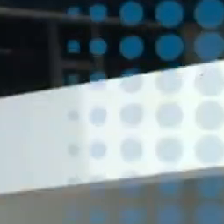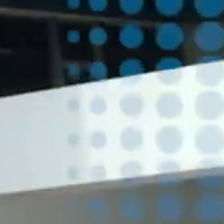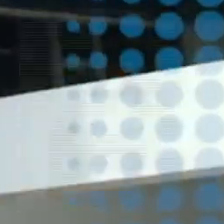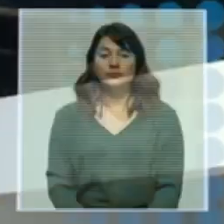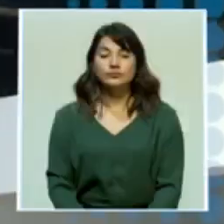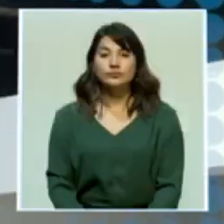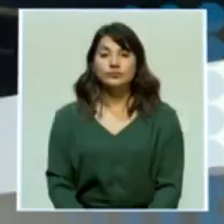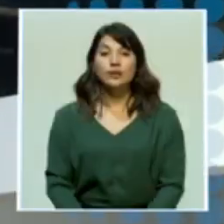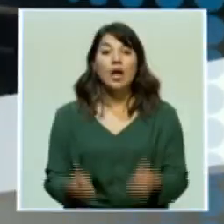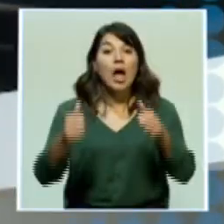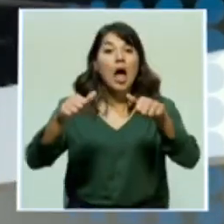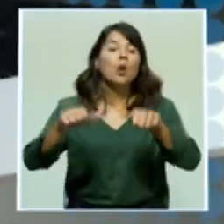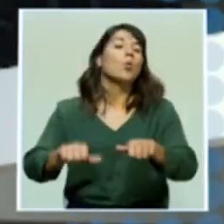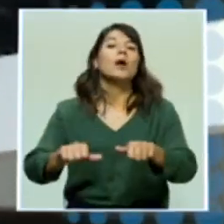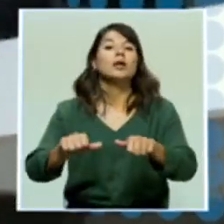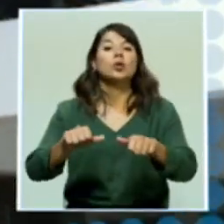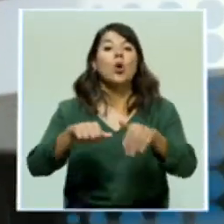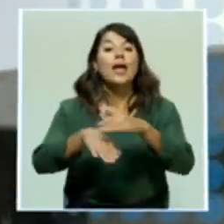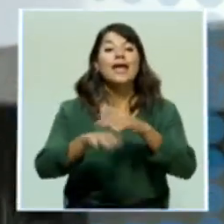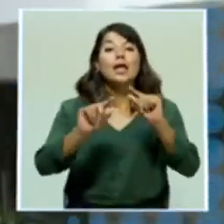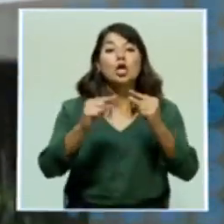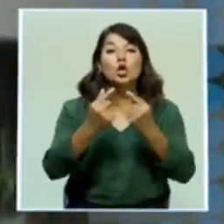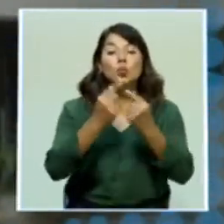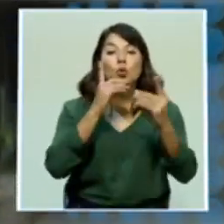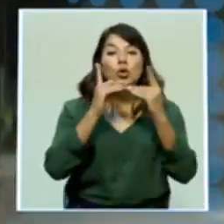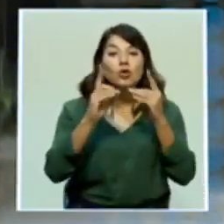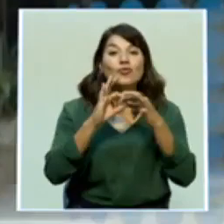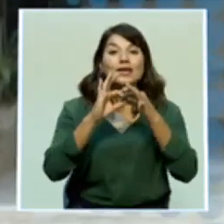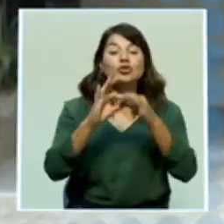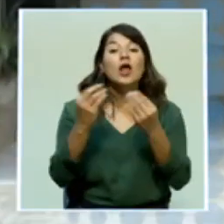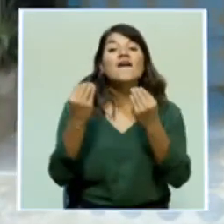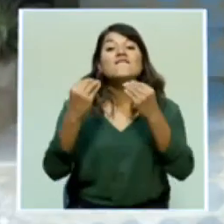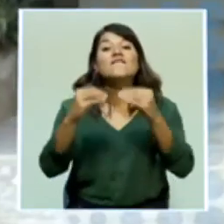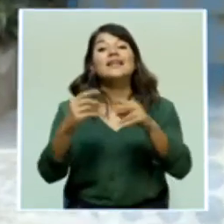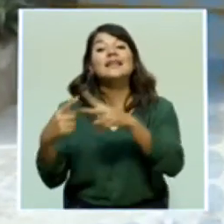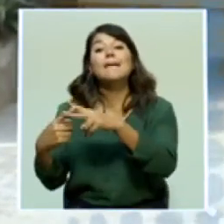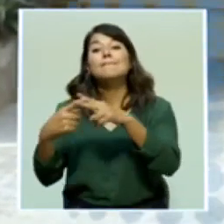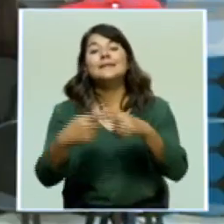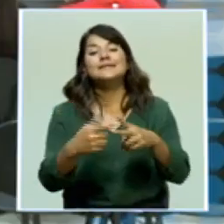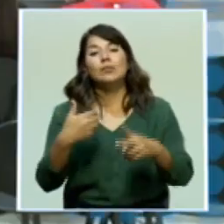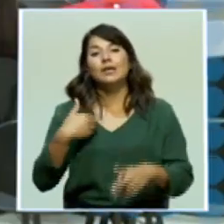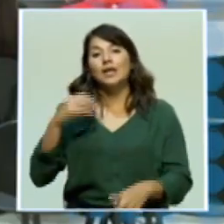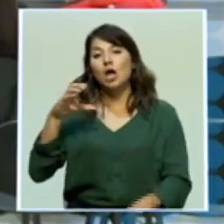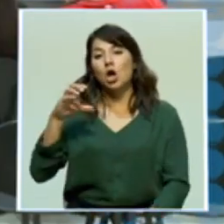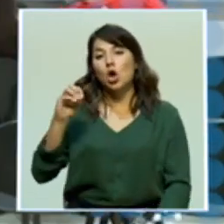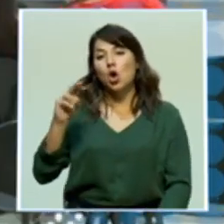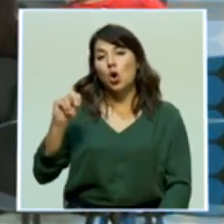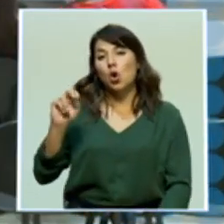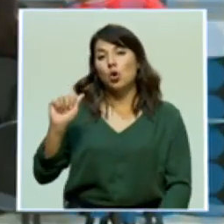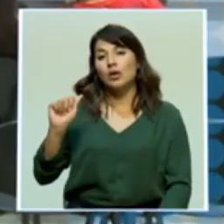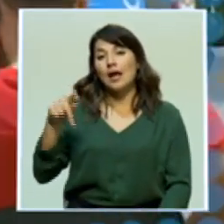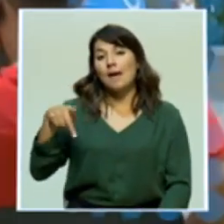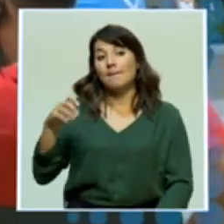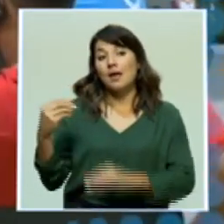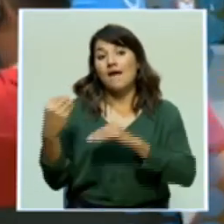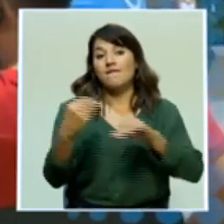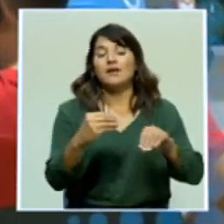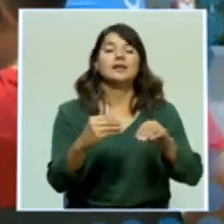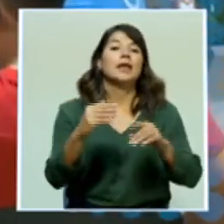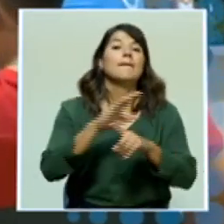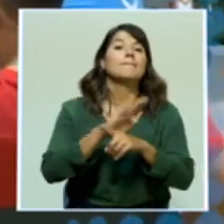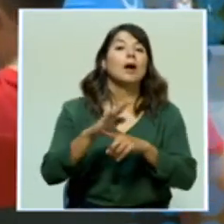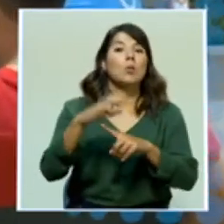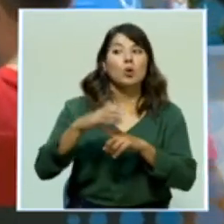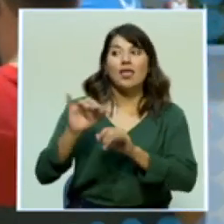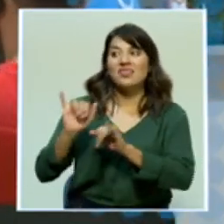El acuerdo tomado en las mesas de diálogo sobre la venta de la cartera de créditos de CONAPE al Banco Popular dejaría sin liquidez a esta